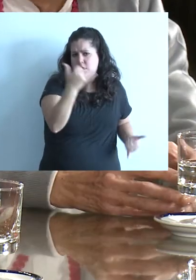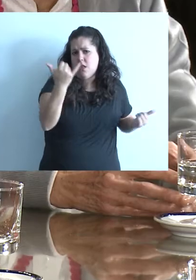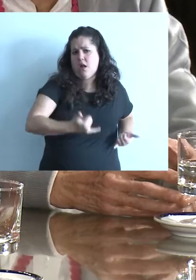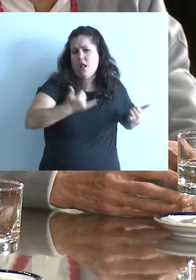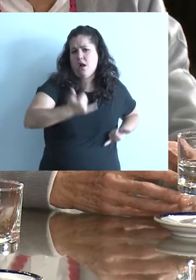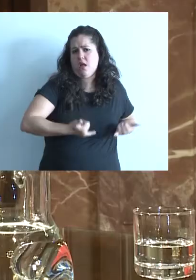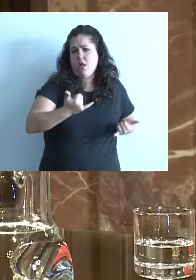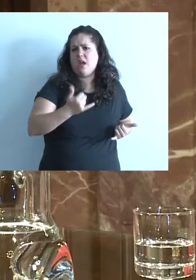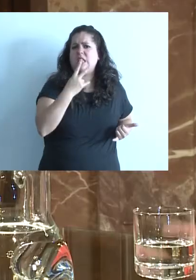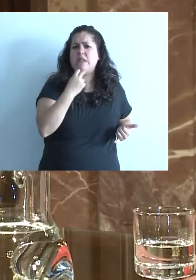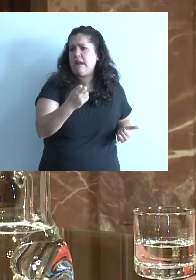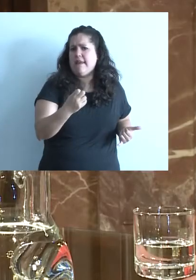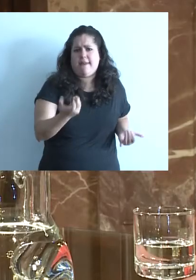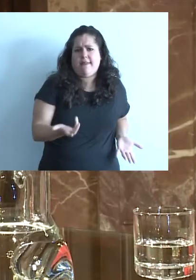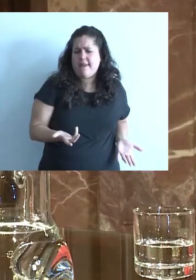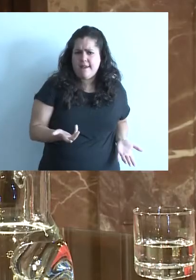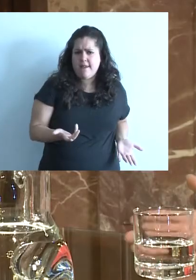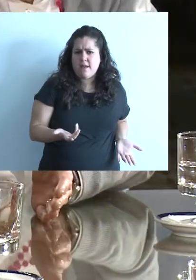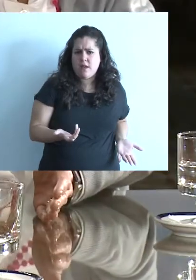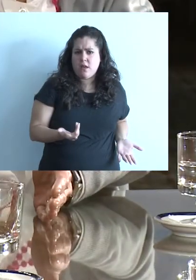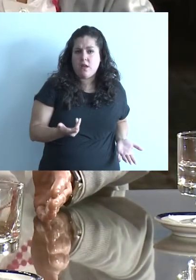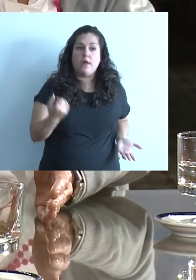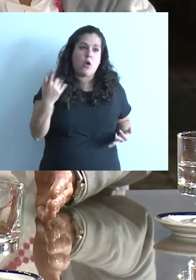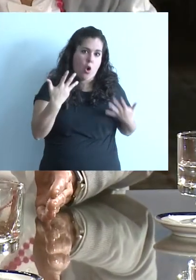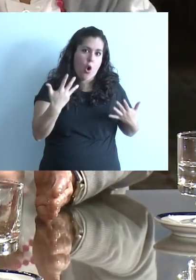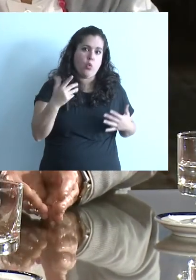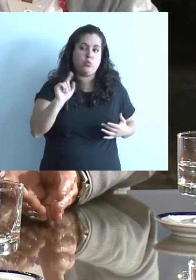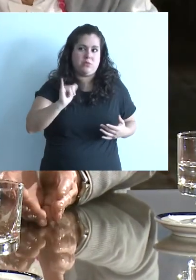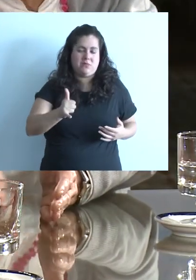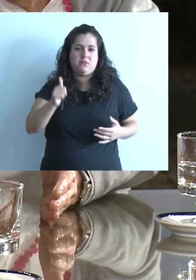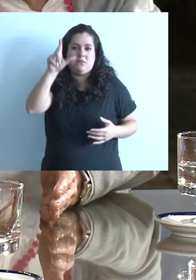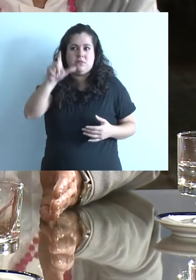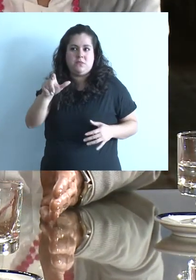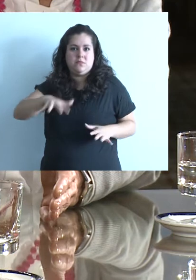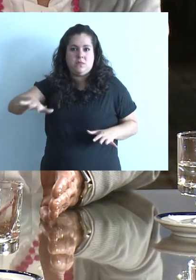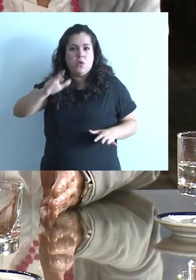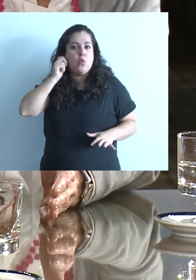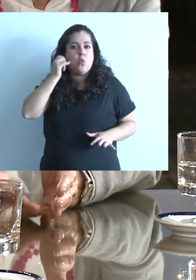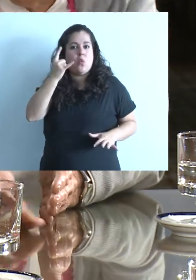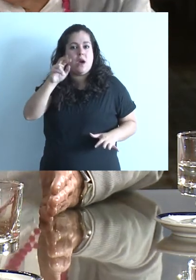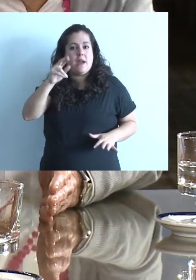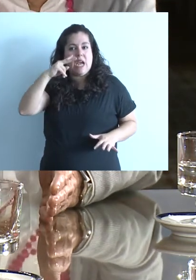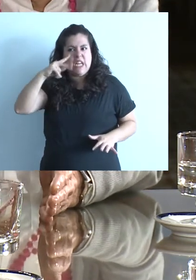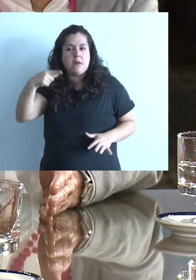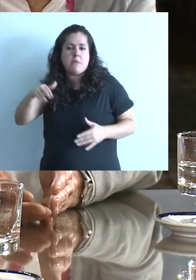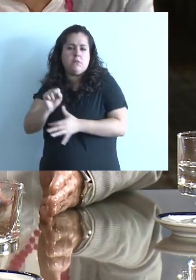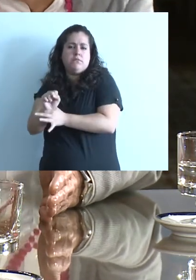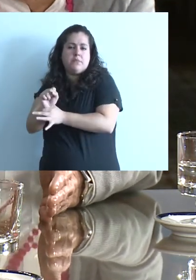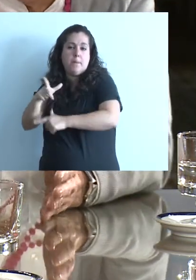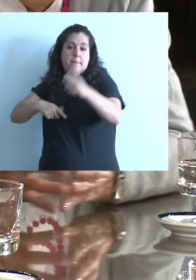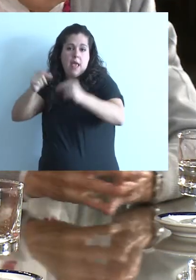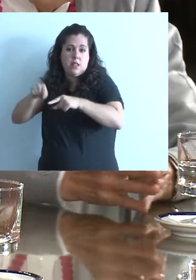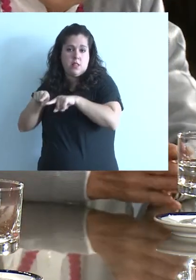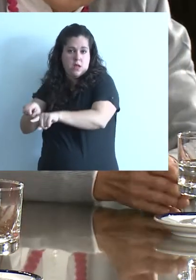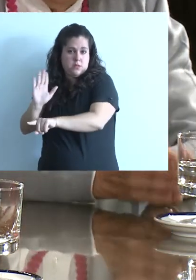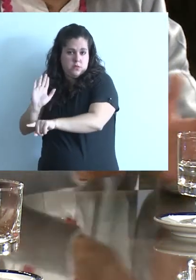de energías alternativas más importantes. claro. Obviamente, los guaraníes tienen una demanda más vinculada con el tratamiento